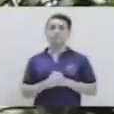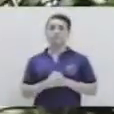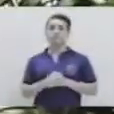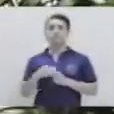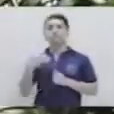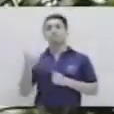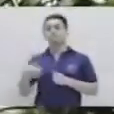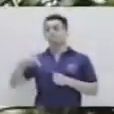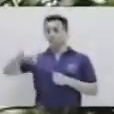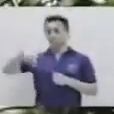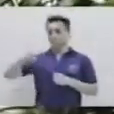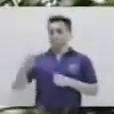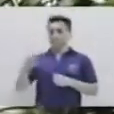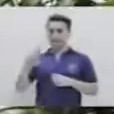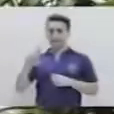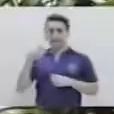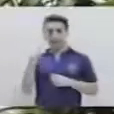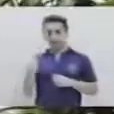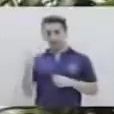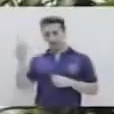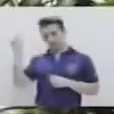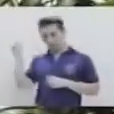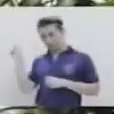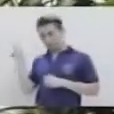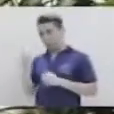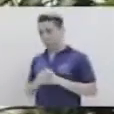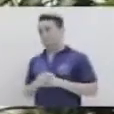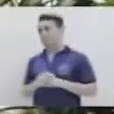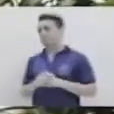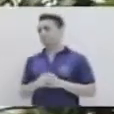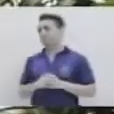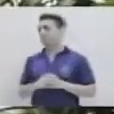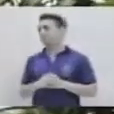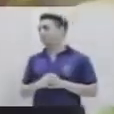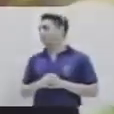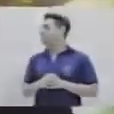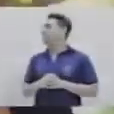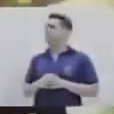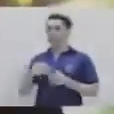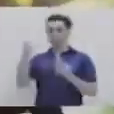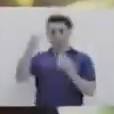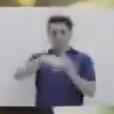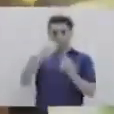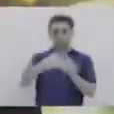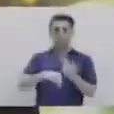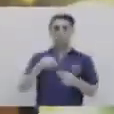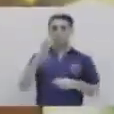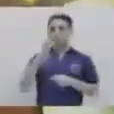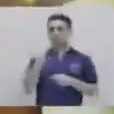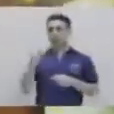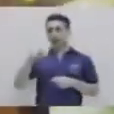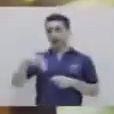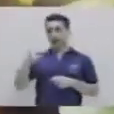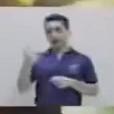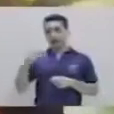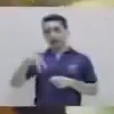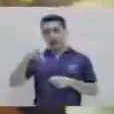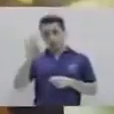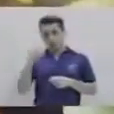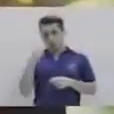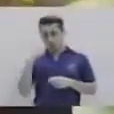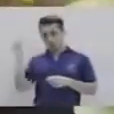Sigue la pera, ¿se recuerdan? Luego el banano con la mano